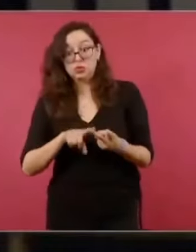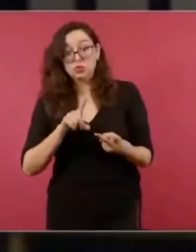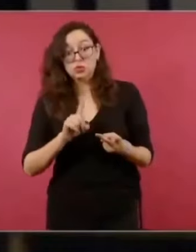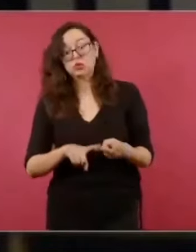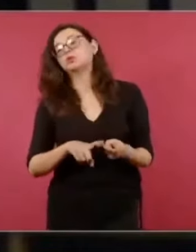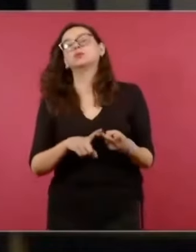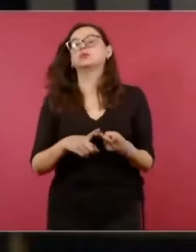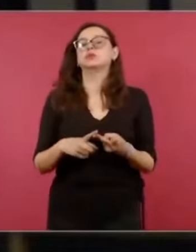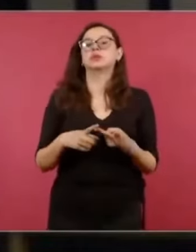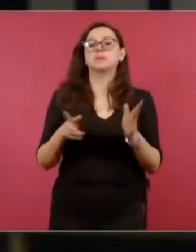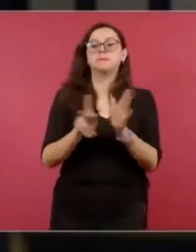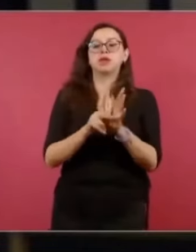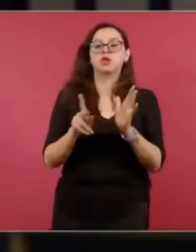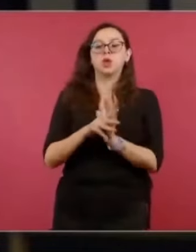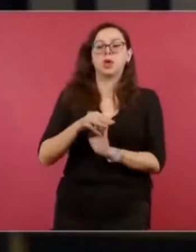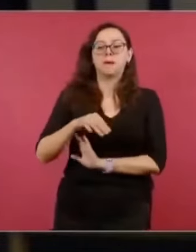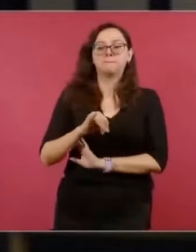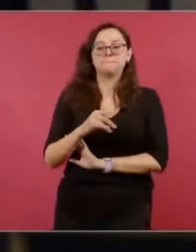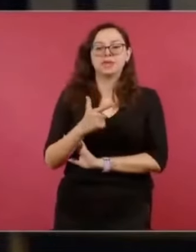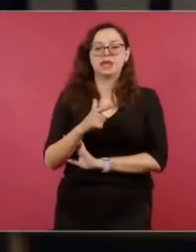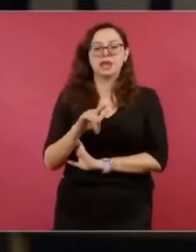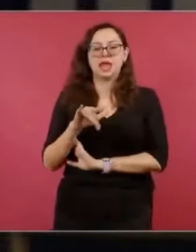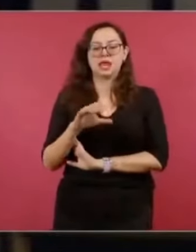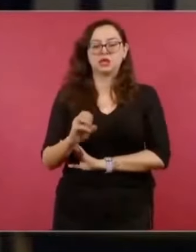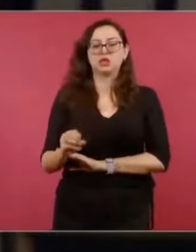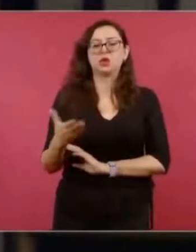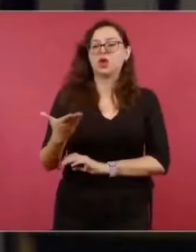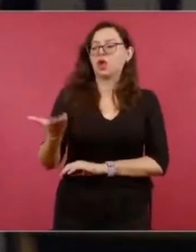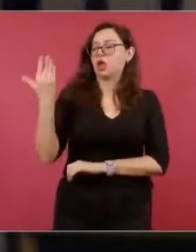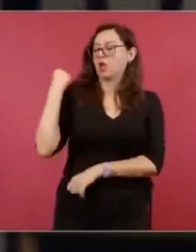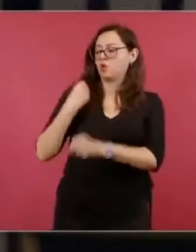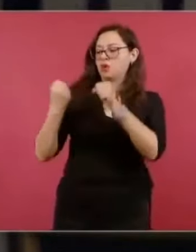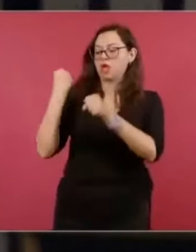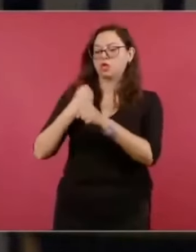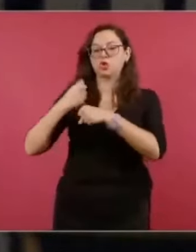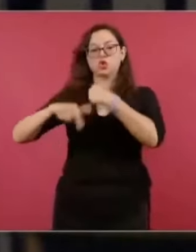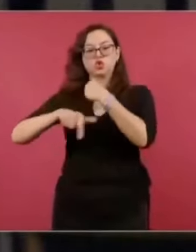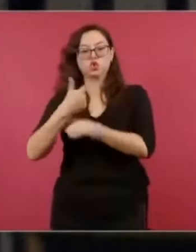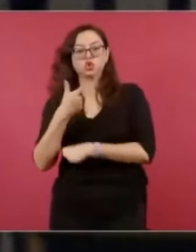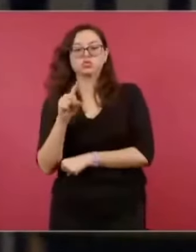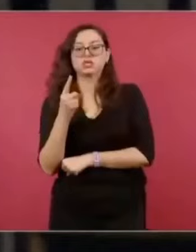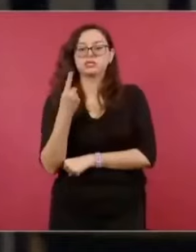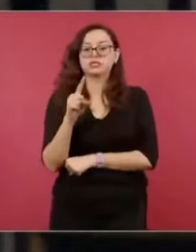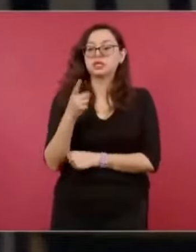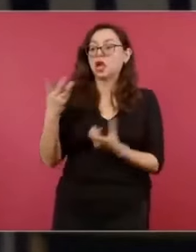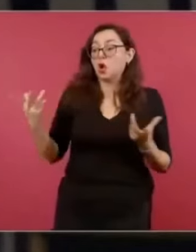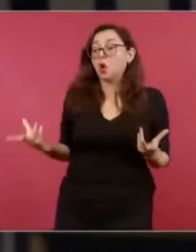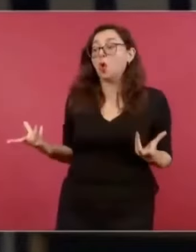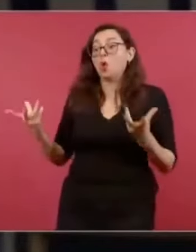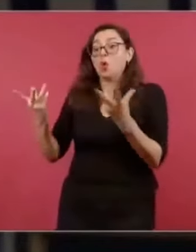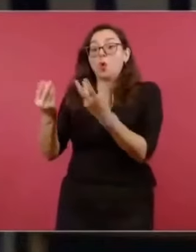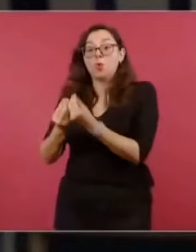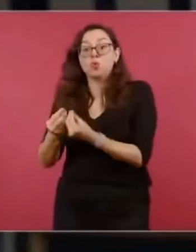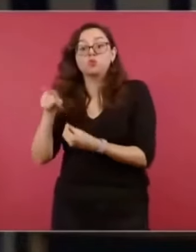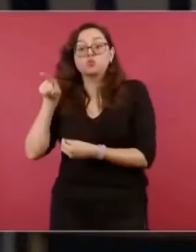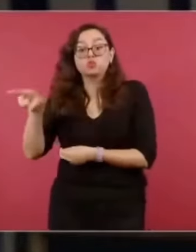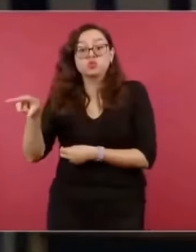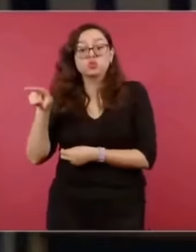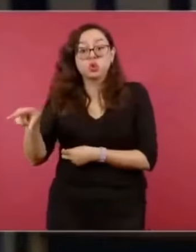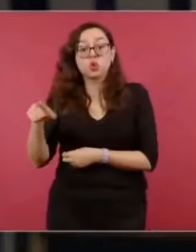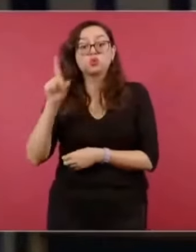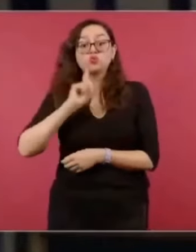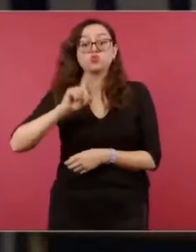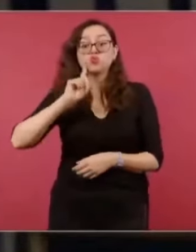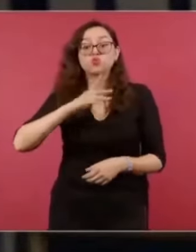reveló el diario Milenio, ocurrida el 12 de diciembre del año pasado, en la cual se reunió con tres magistrados